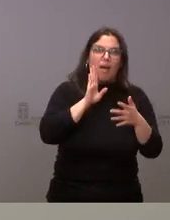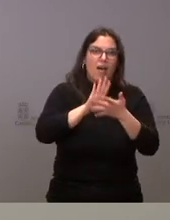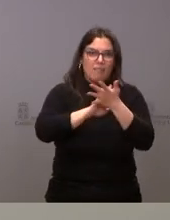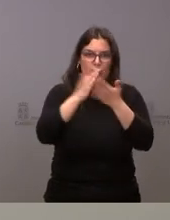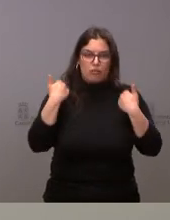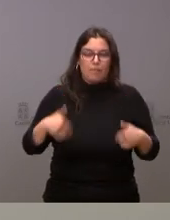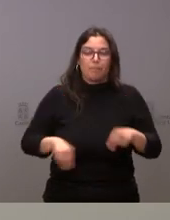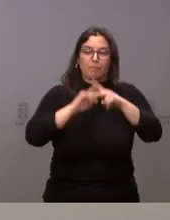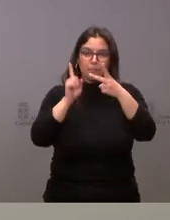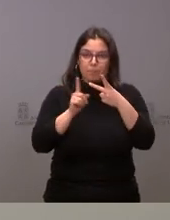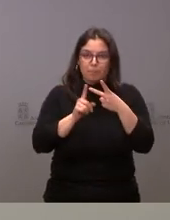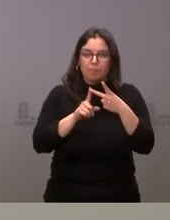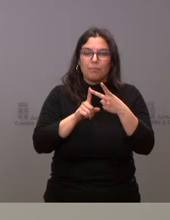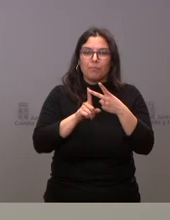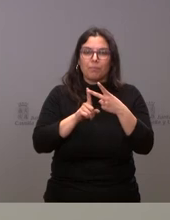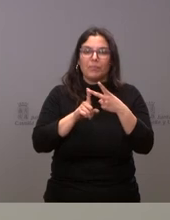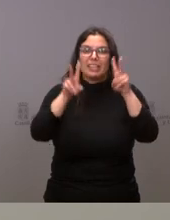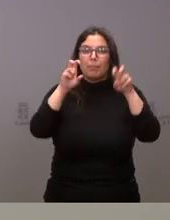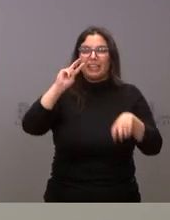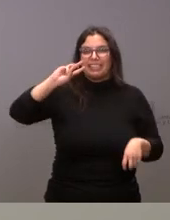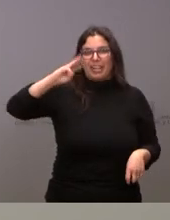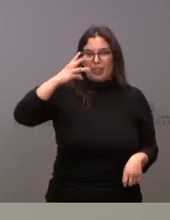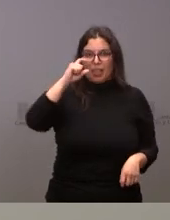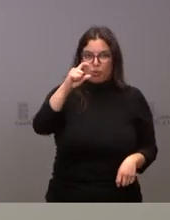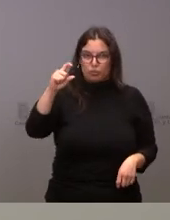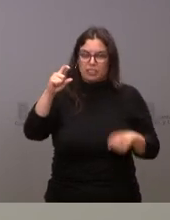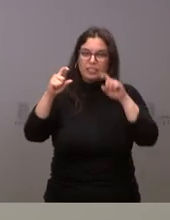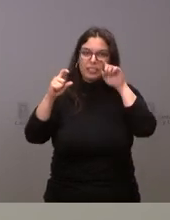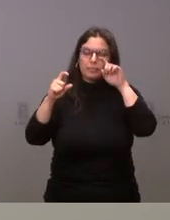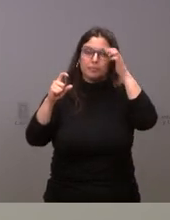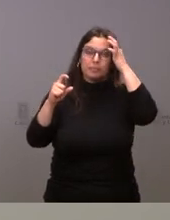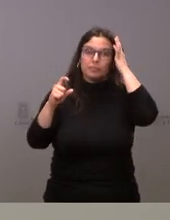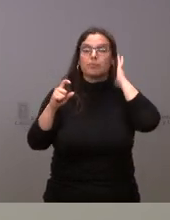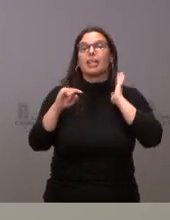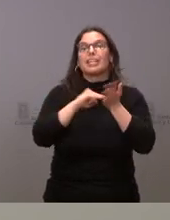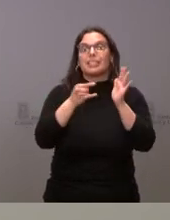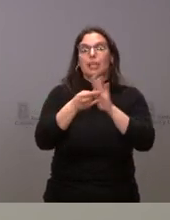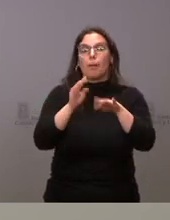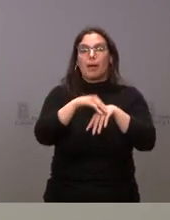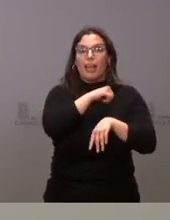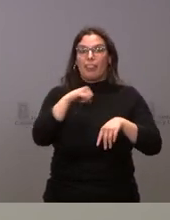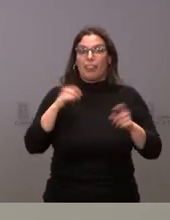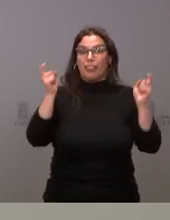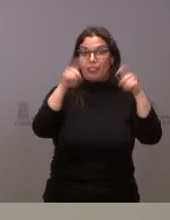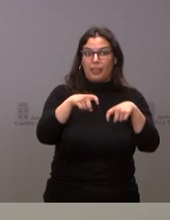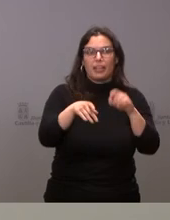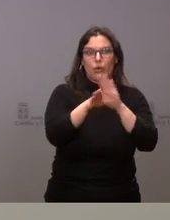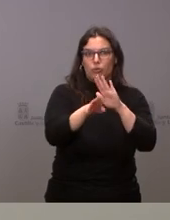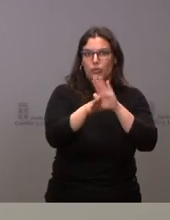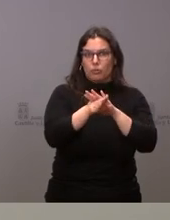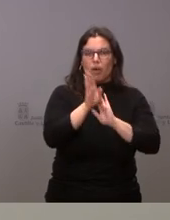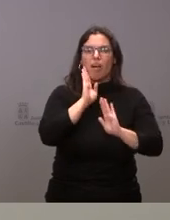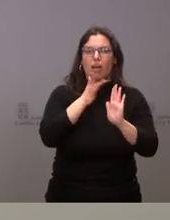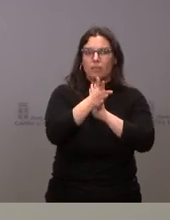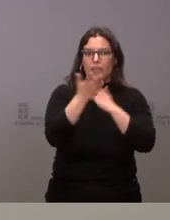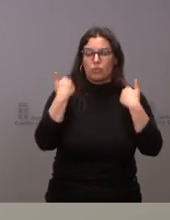en relación con la tercera dosis mantenemos abiertos los sistemas de autocita en los términos que les habíamos comentado